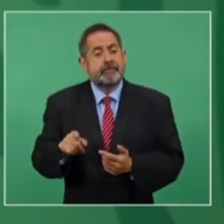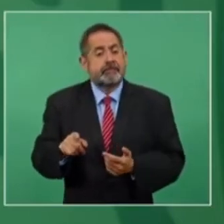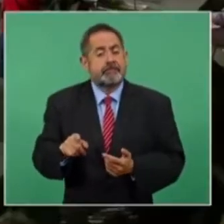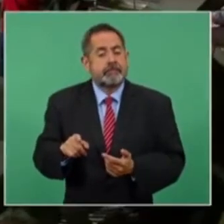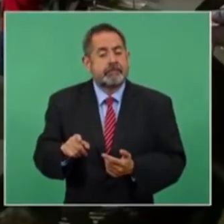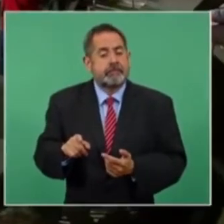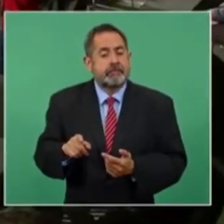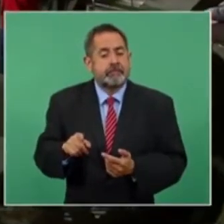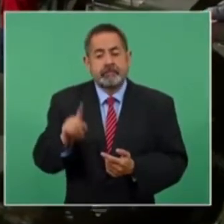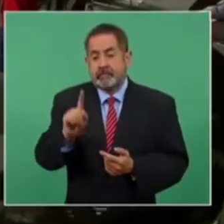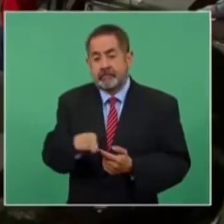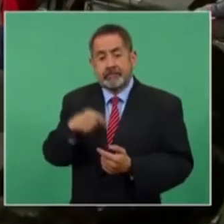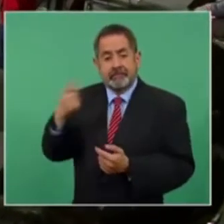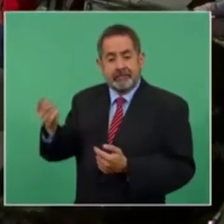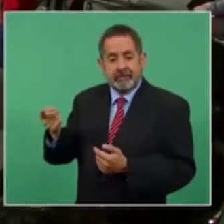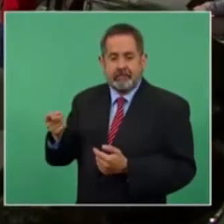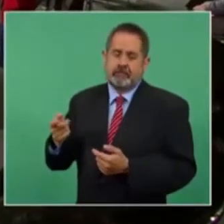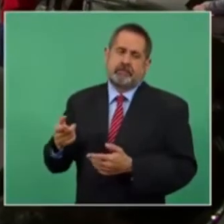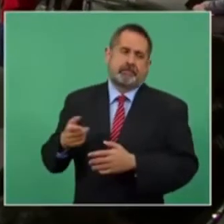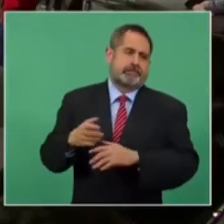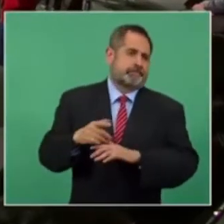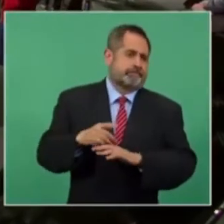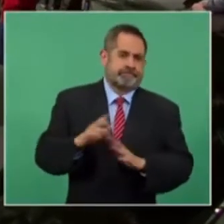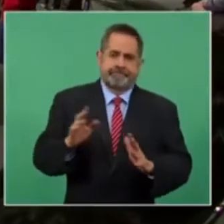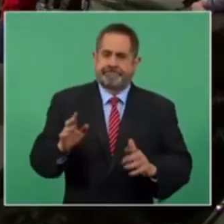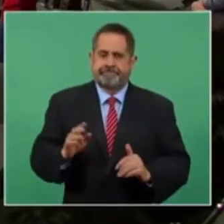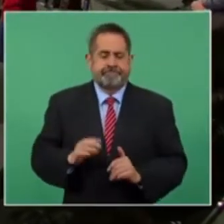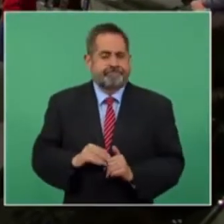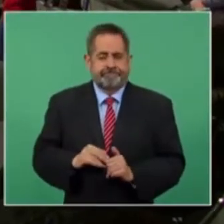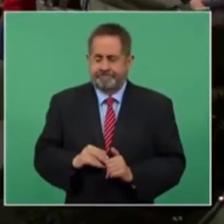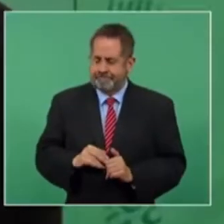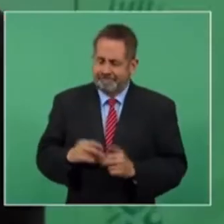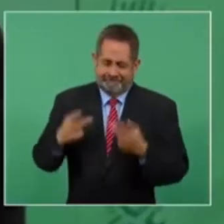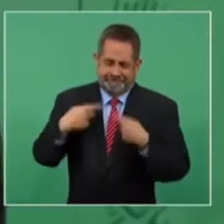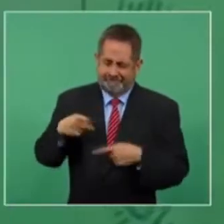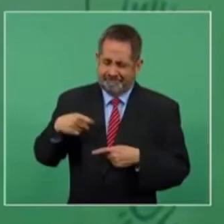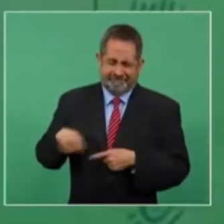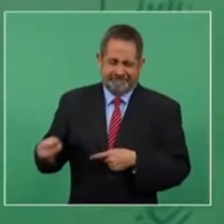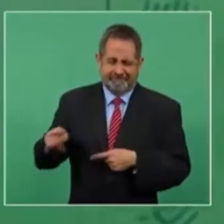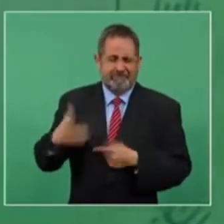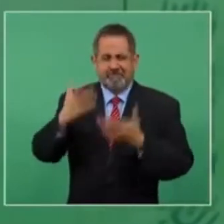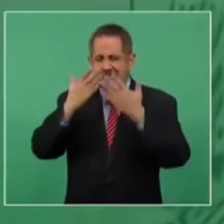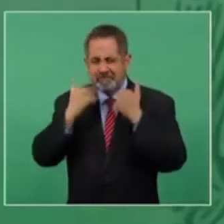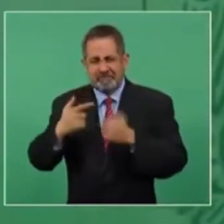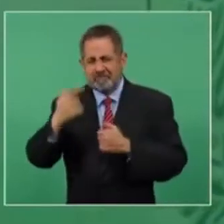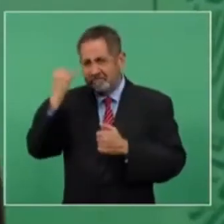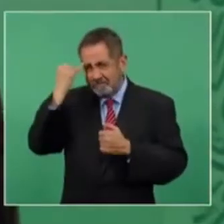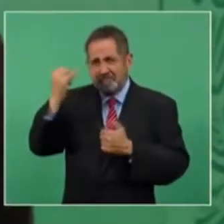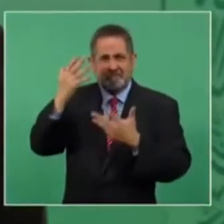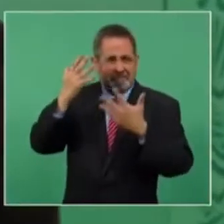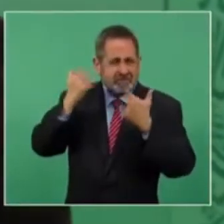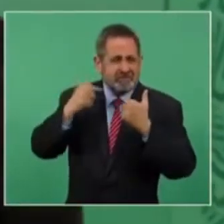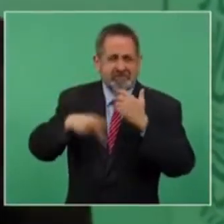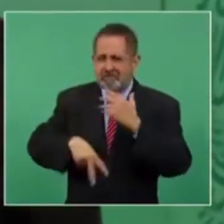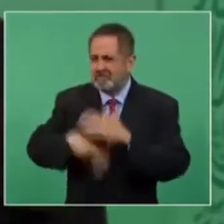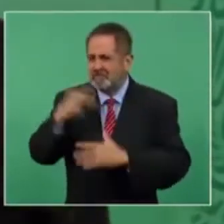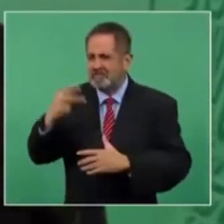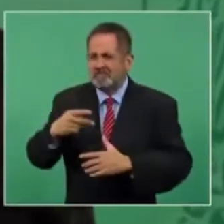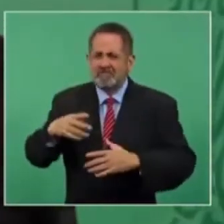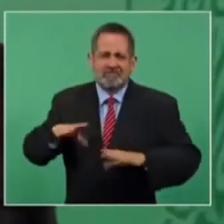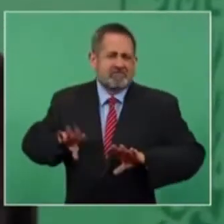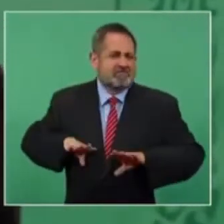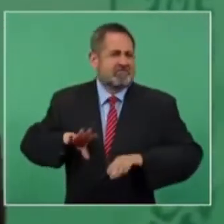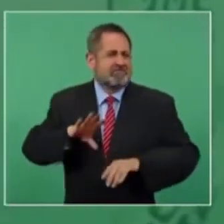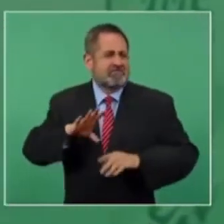han habido gentes sin convicciones, sin ideales. El otro día